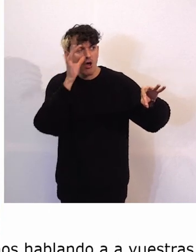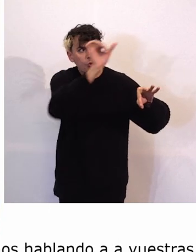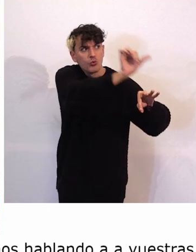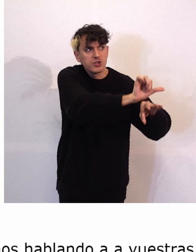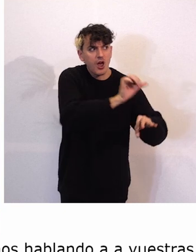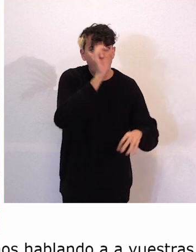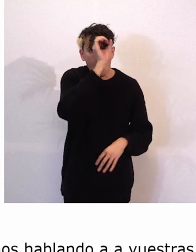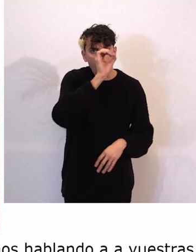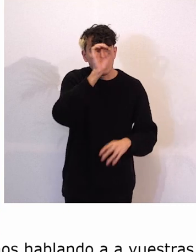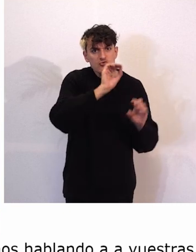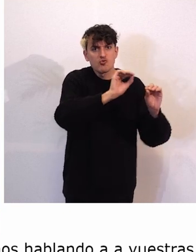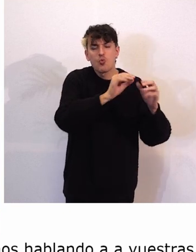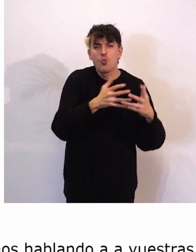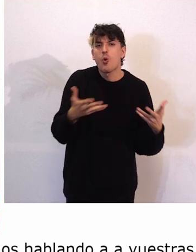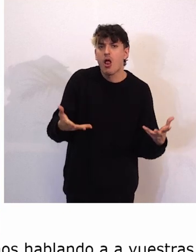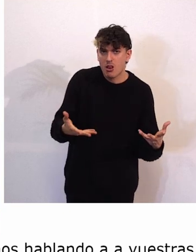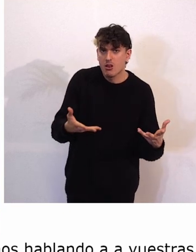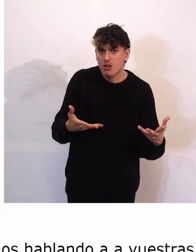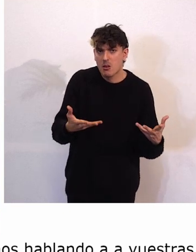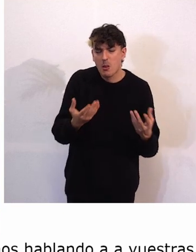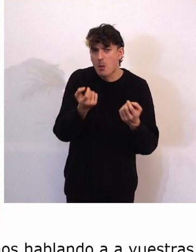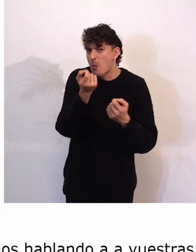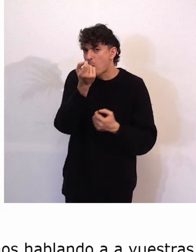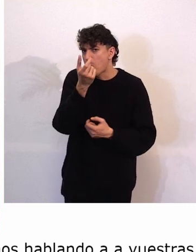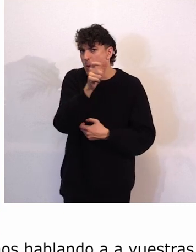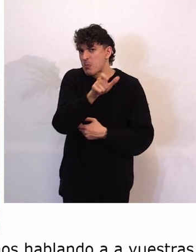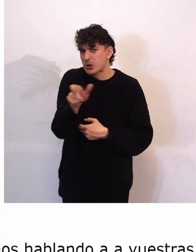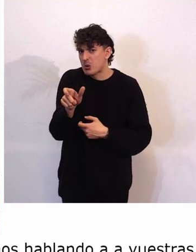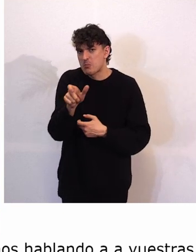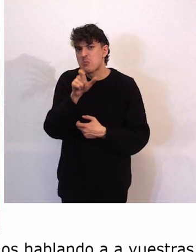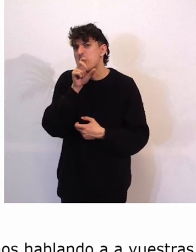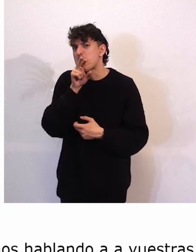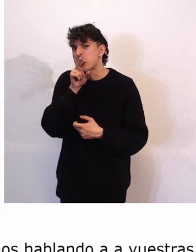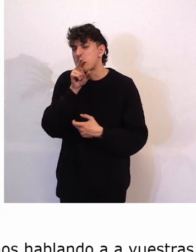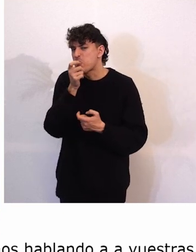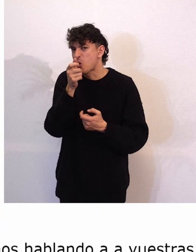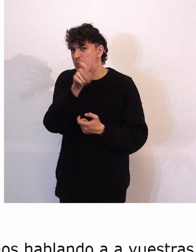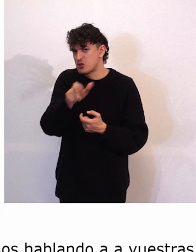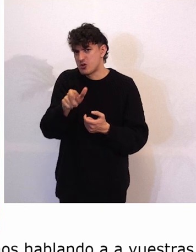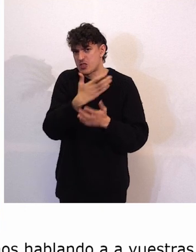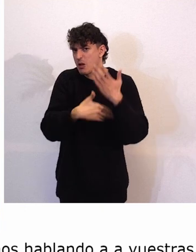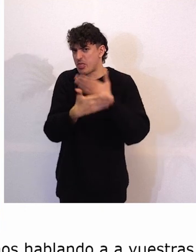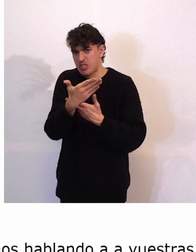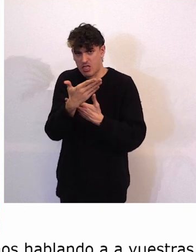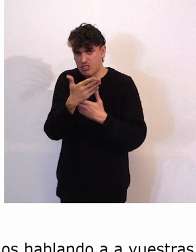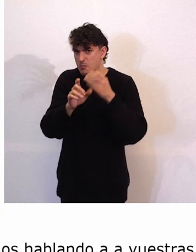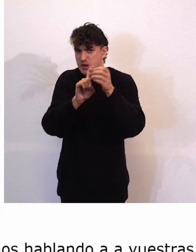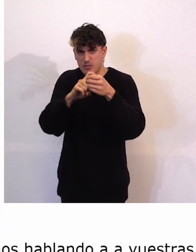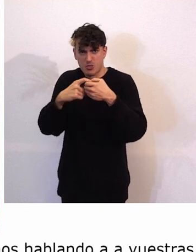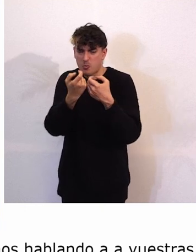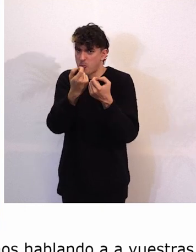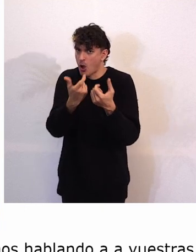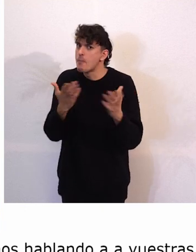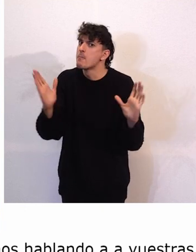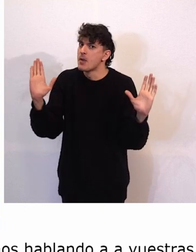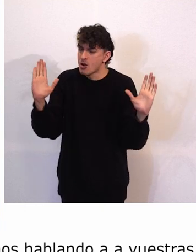opinión al respecto. Fueron muy pocas las personas que hablaron esos días, pero la verdad es que nos impactó bastante. En